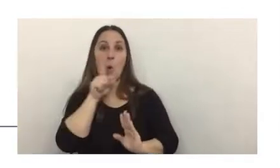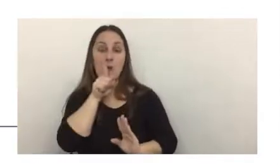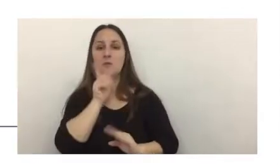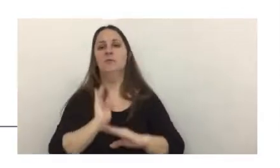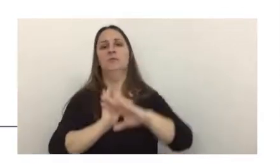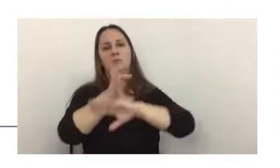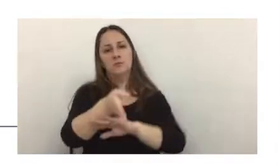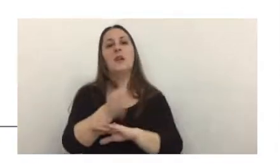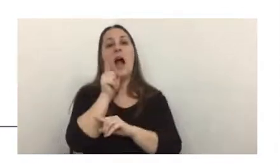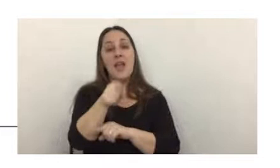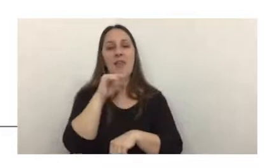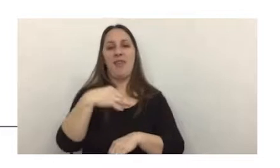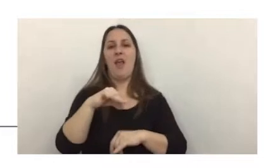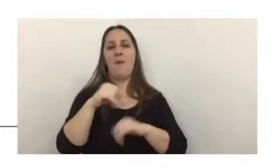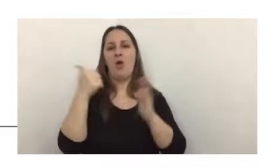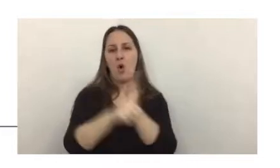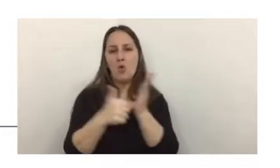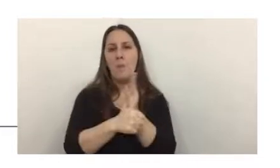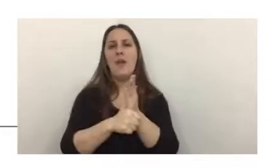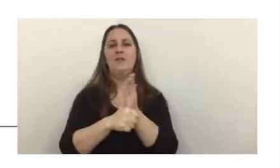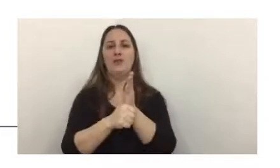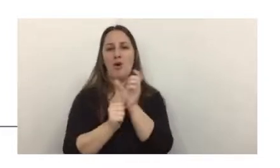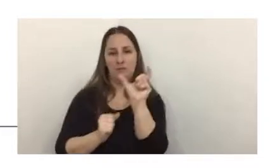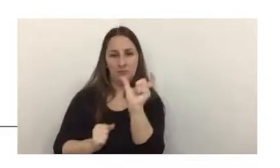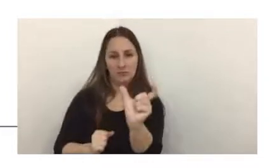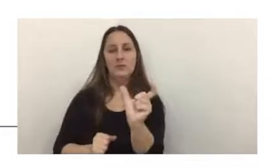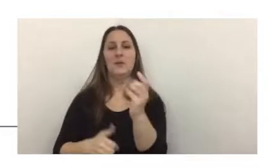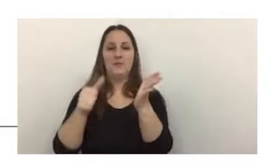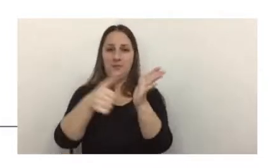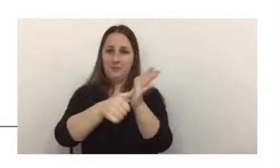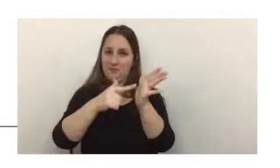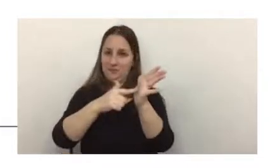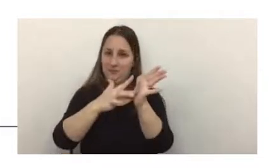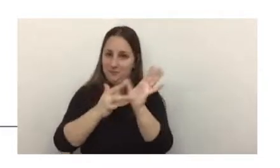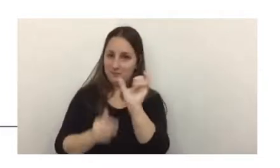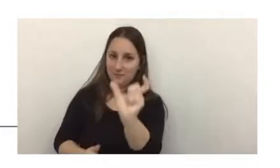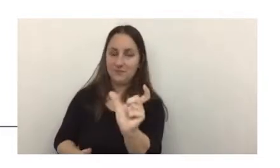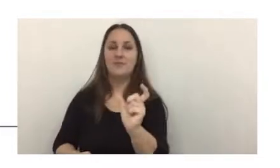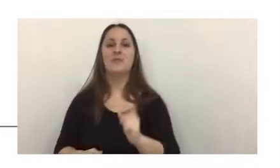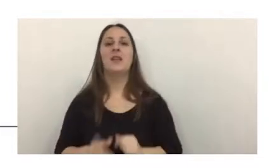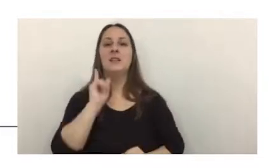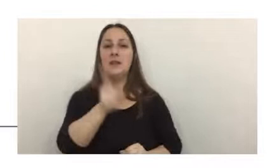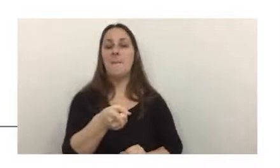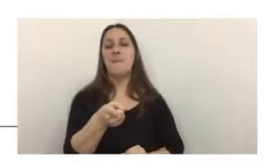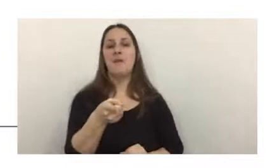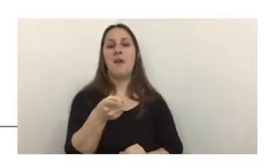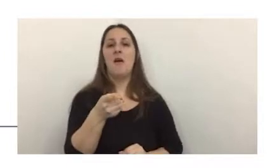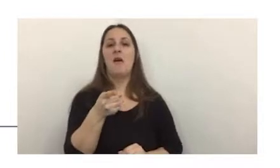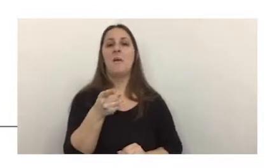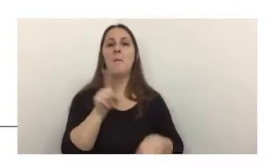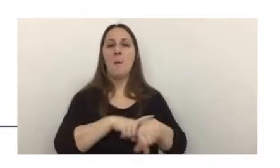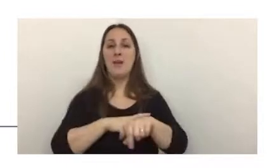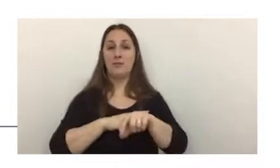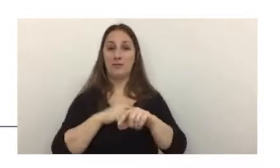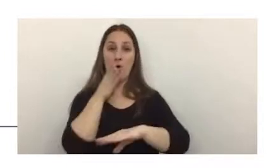registrar el documento de identidad, una huella digital, y lo que es, se le toma una